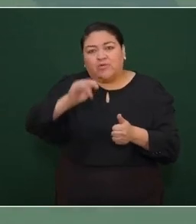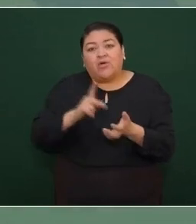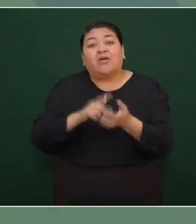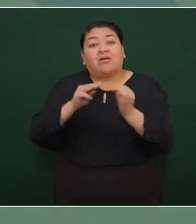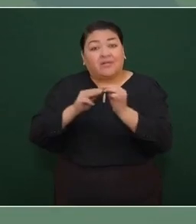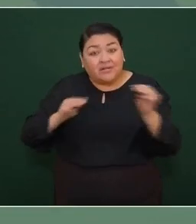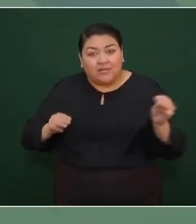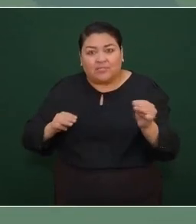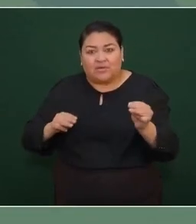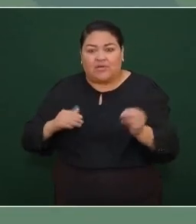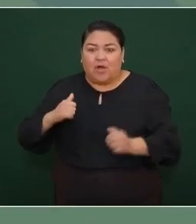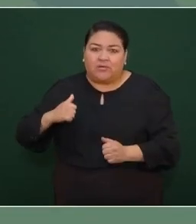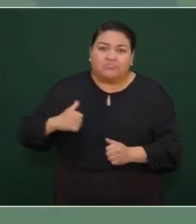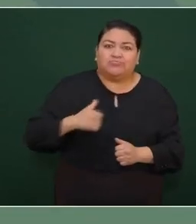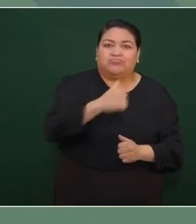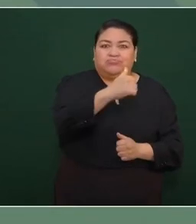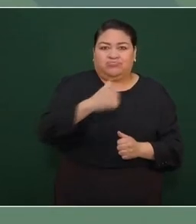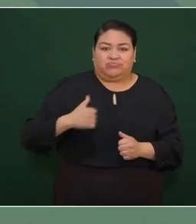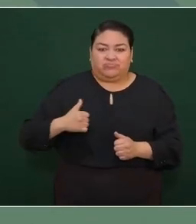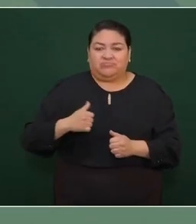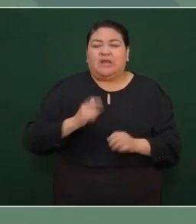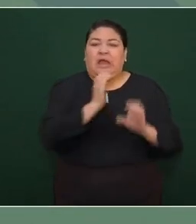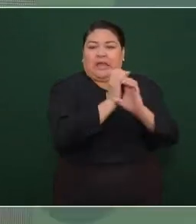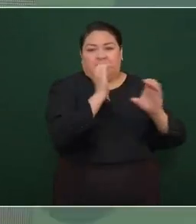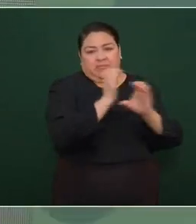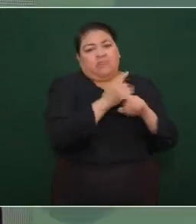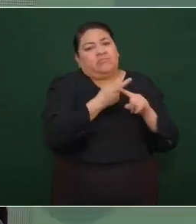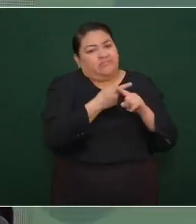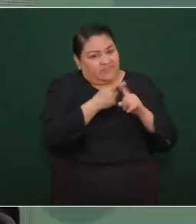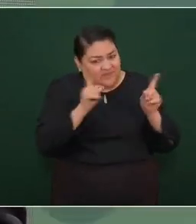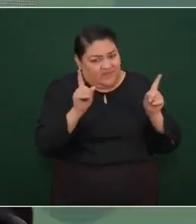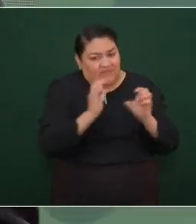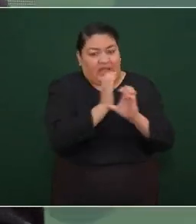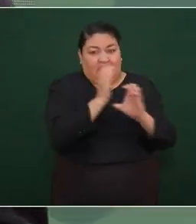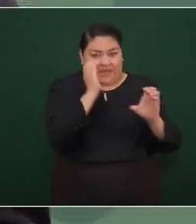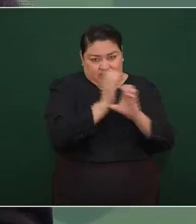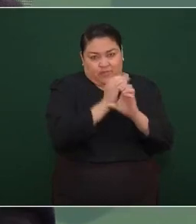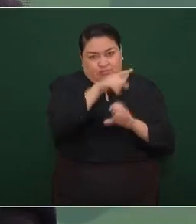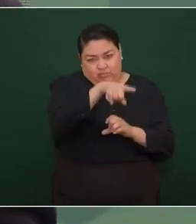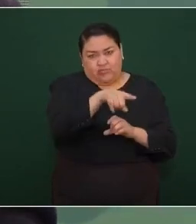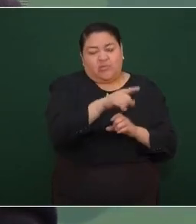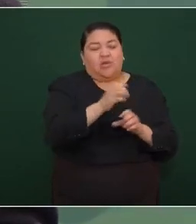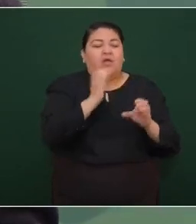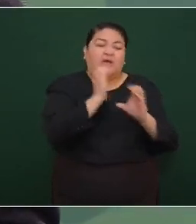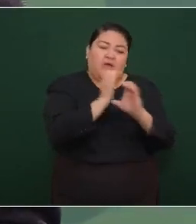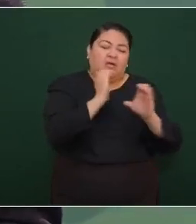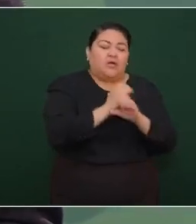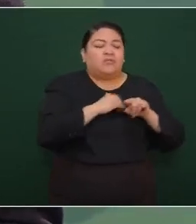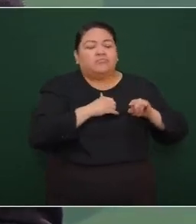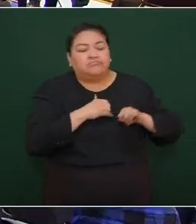pero no es como el camión el autobús que va parando